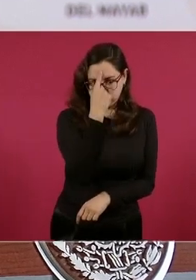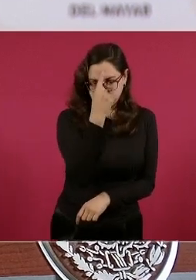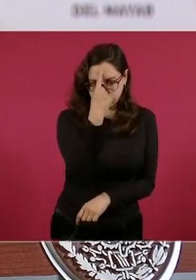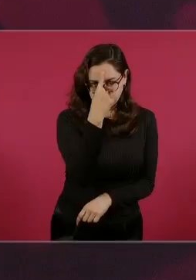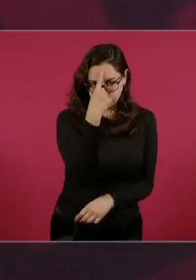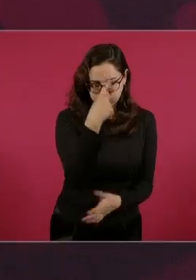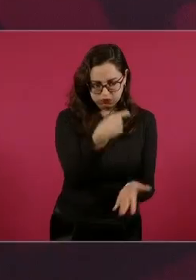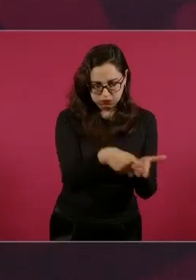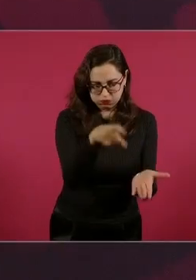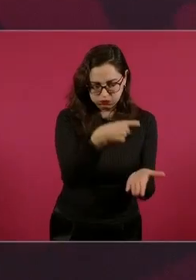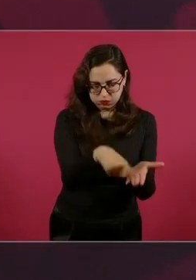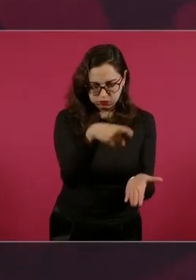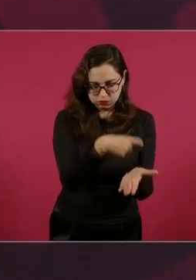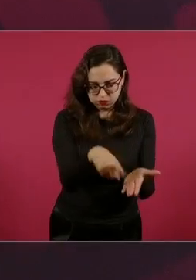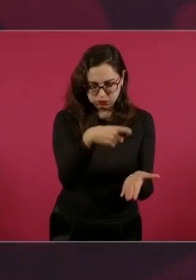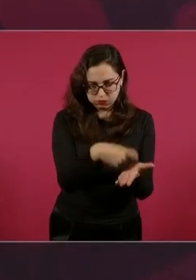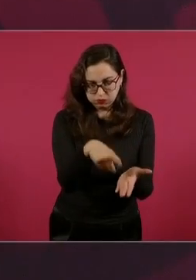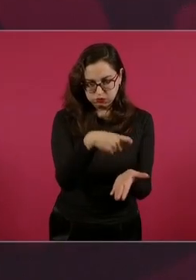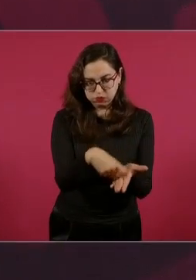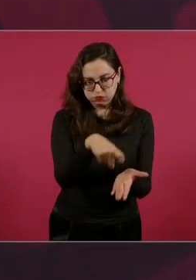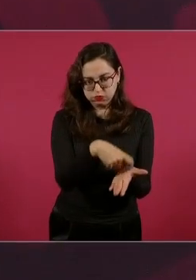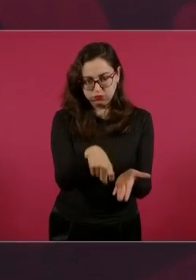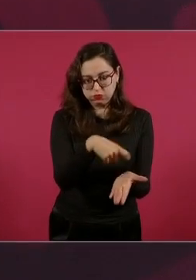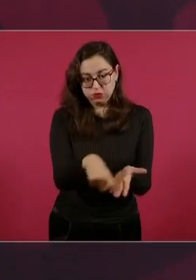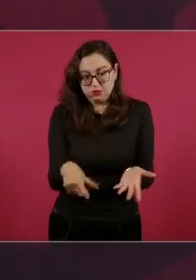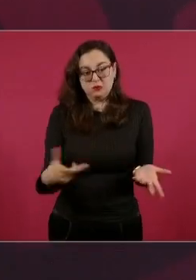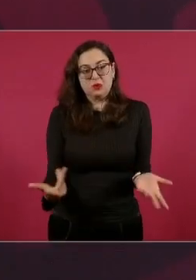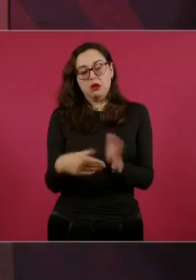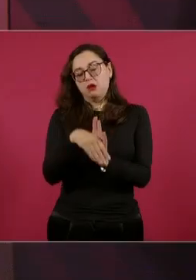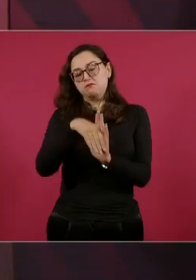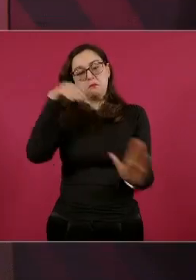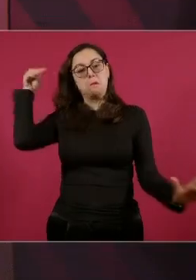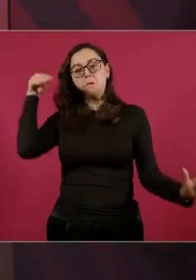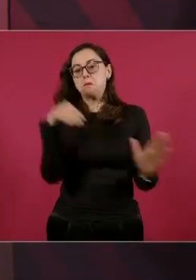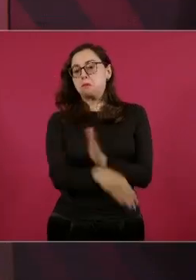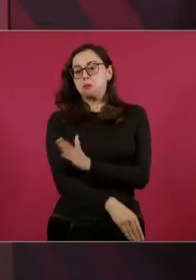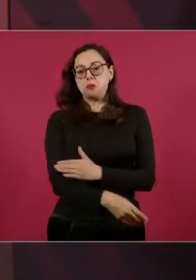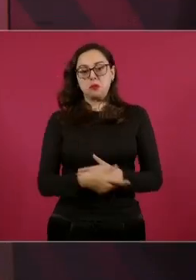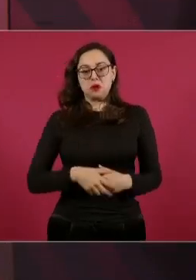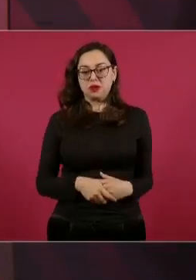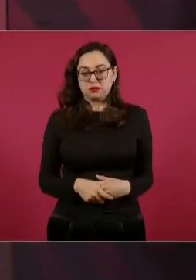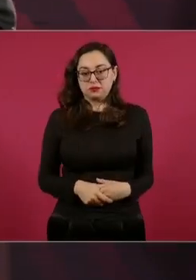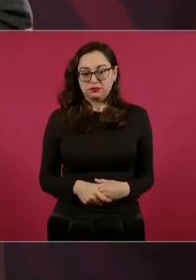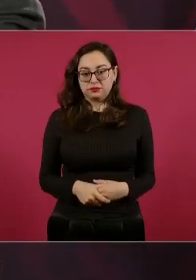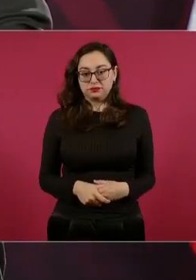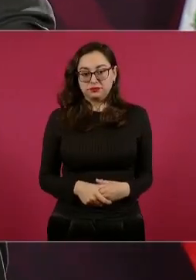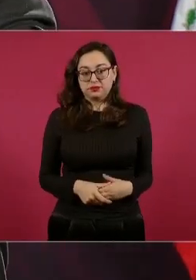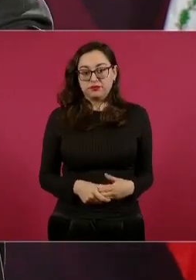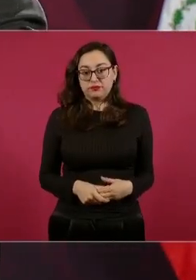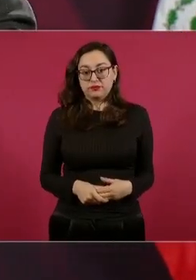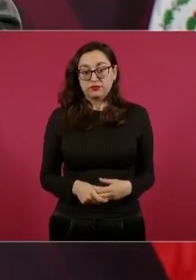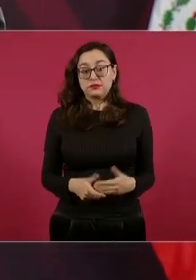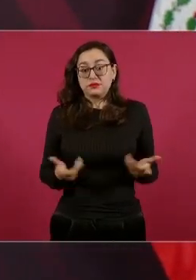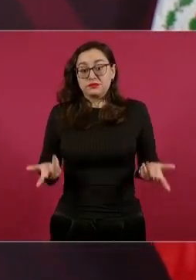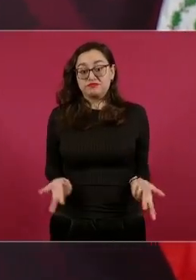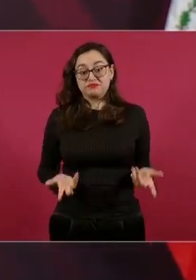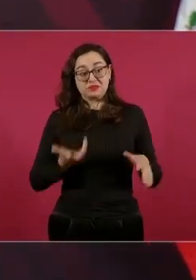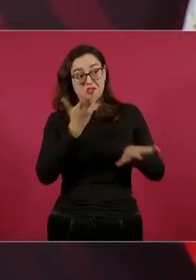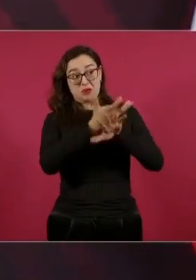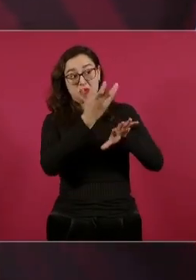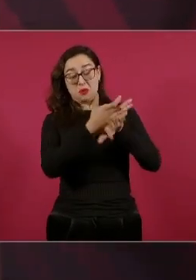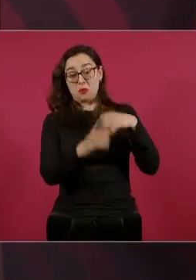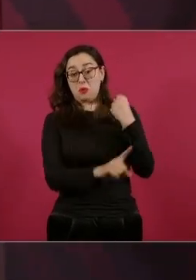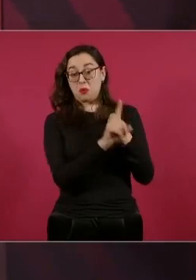consumismo, y eso es parte de la crisis. Si ustedes me dicen cuál es el principal problema que tiene Estados Unidos,